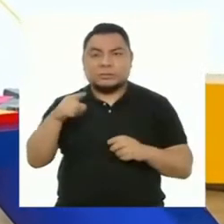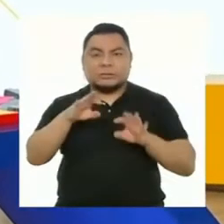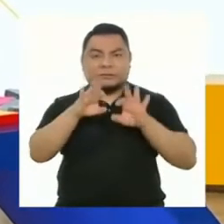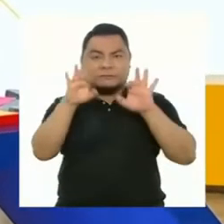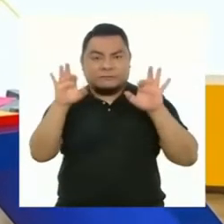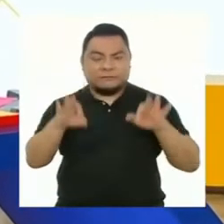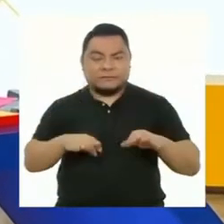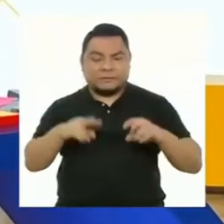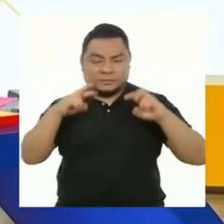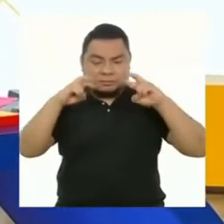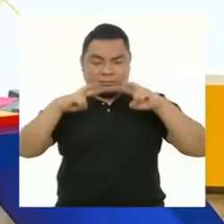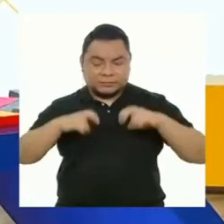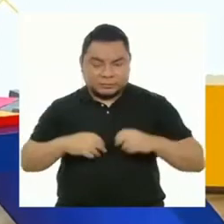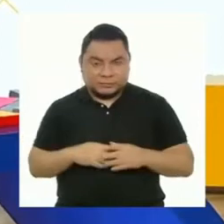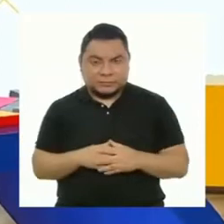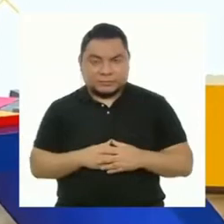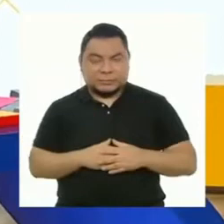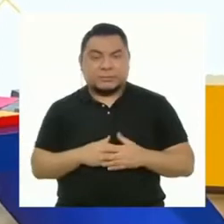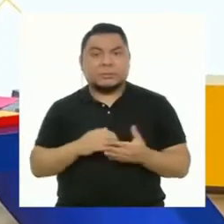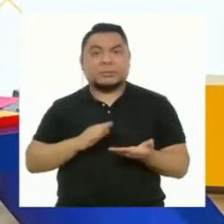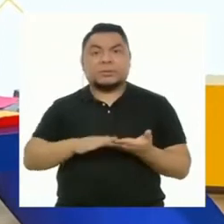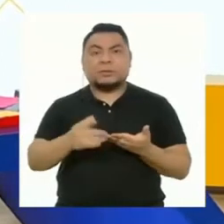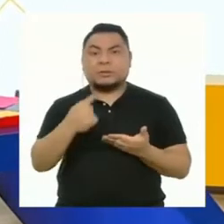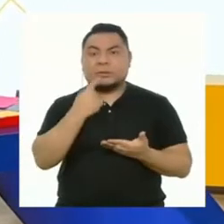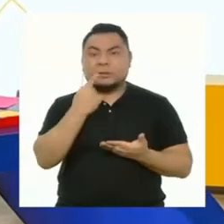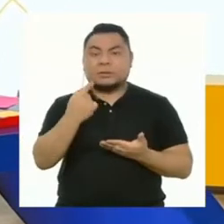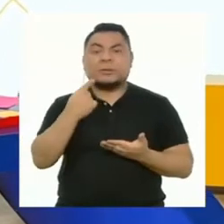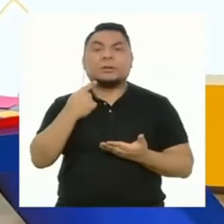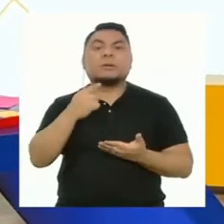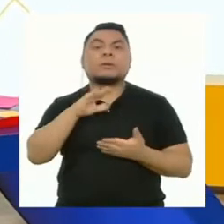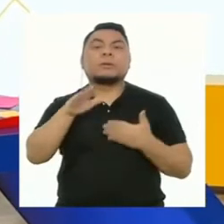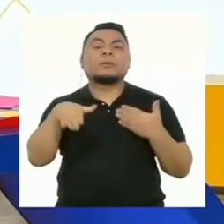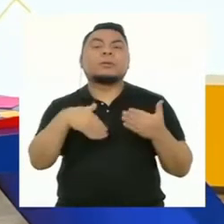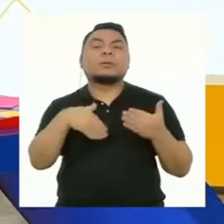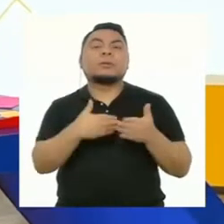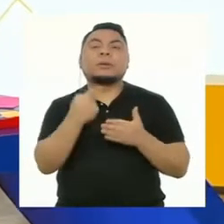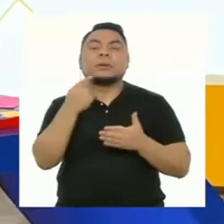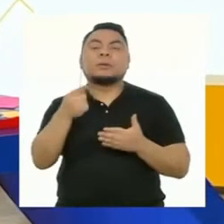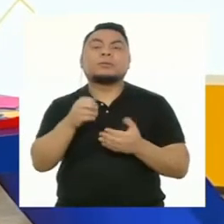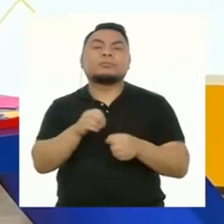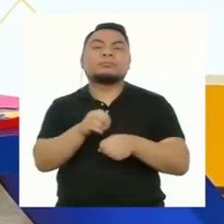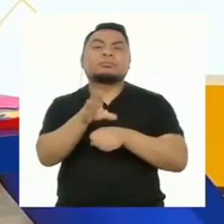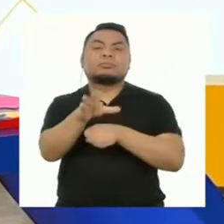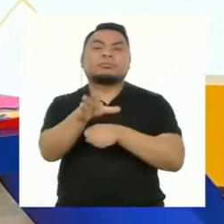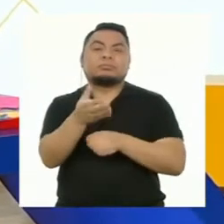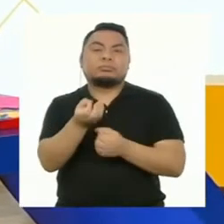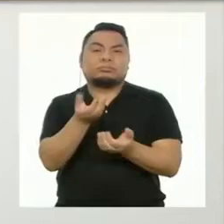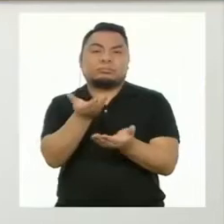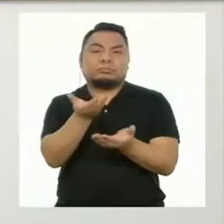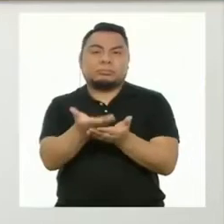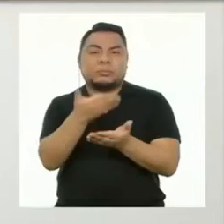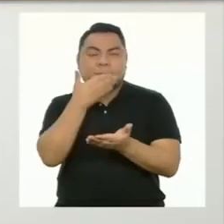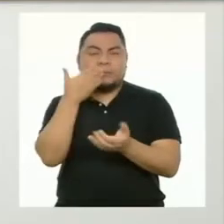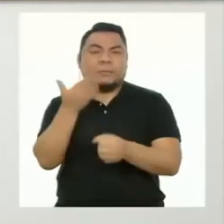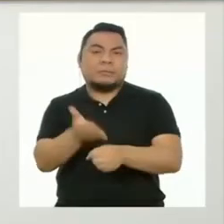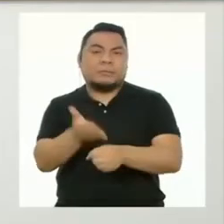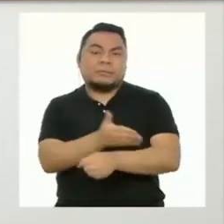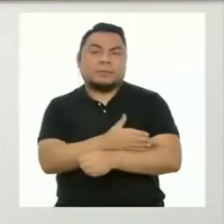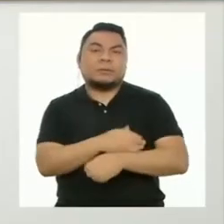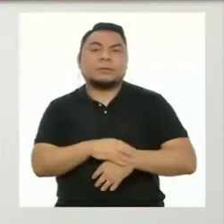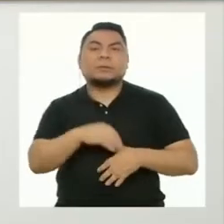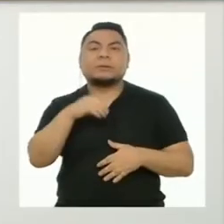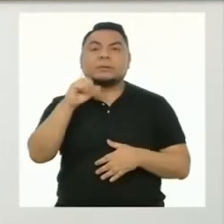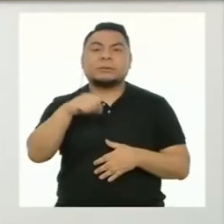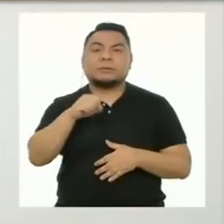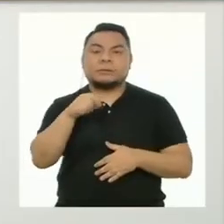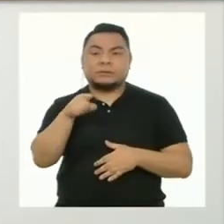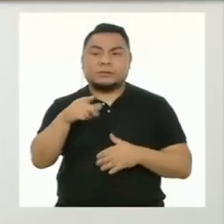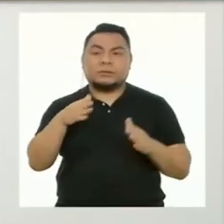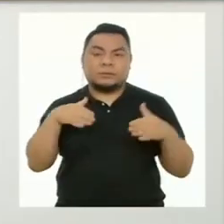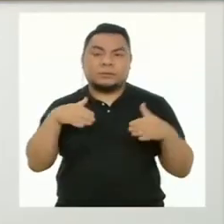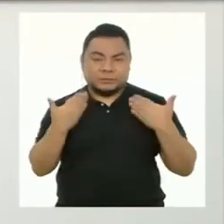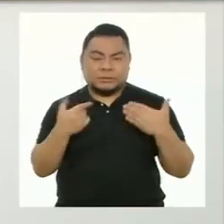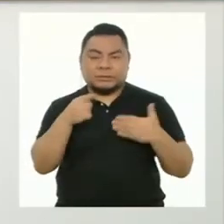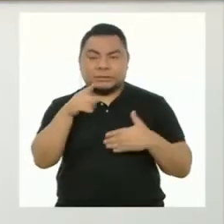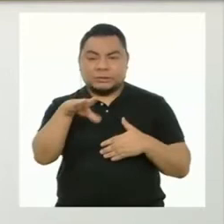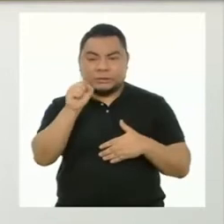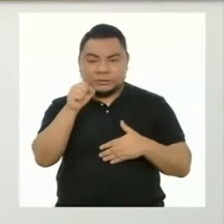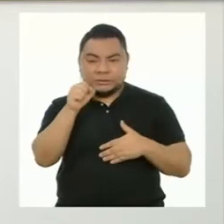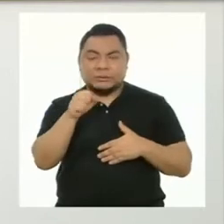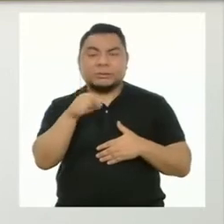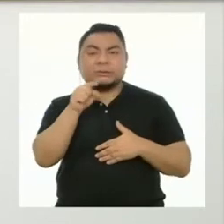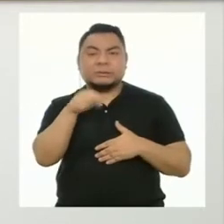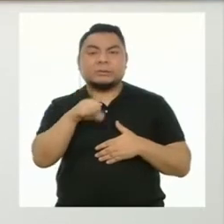la ficha de evaluación. Lo indicamos en el recuadro y dejamos los comentarios para mejorarlo. Sí, así podrás ir